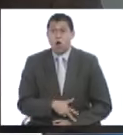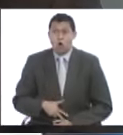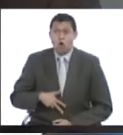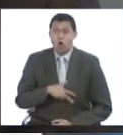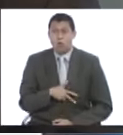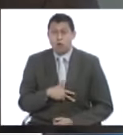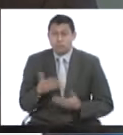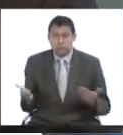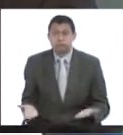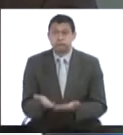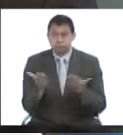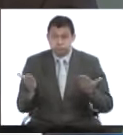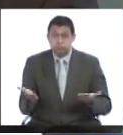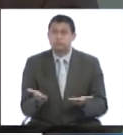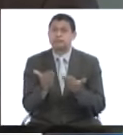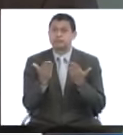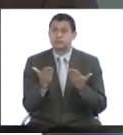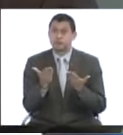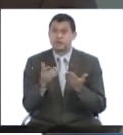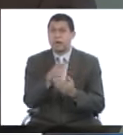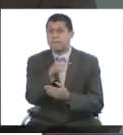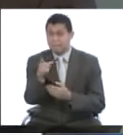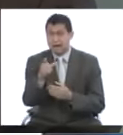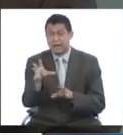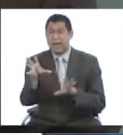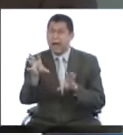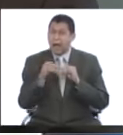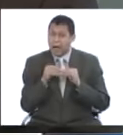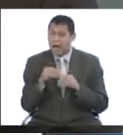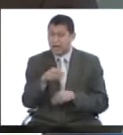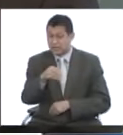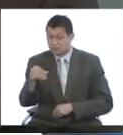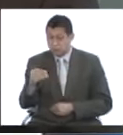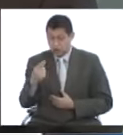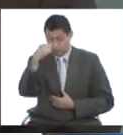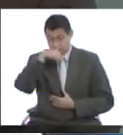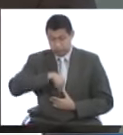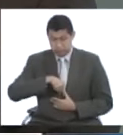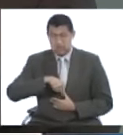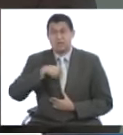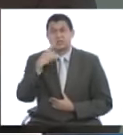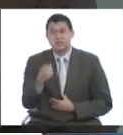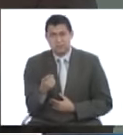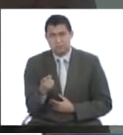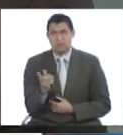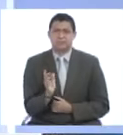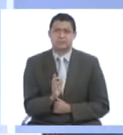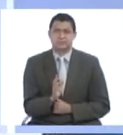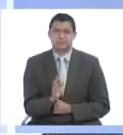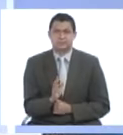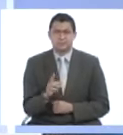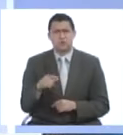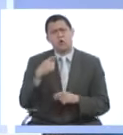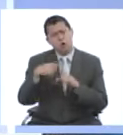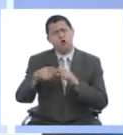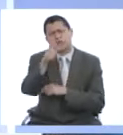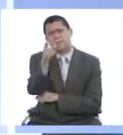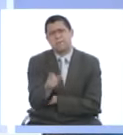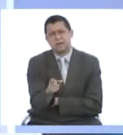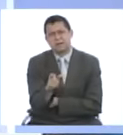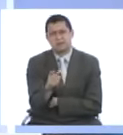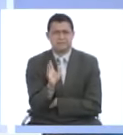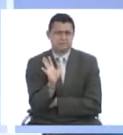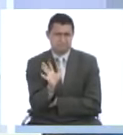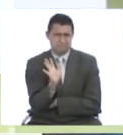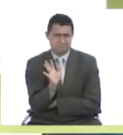estimula las células de forma periférica para que ella capte ese azúcar, la introduzca y disminuya de alguna manera. La señora María Elisa, aquí en bajo G,